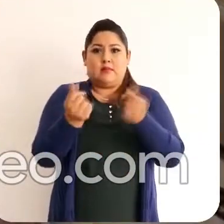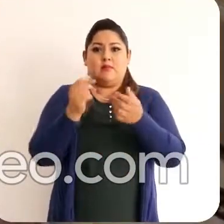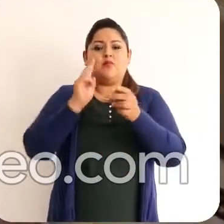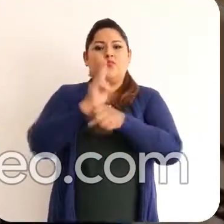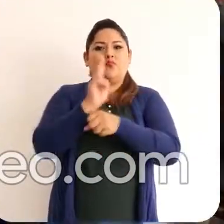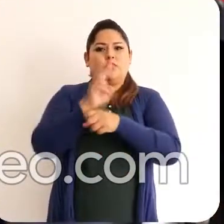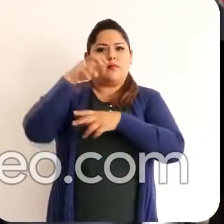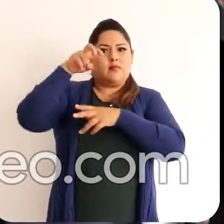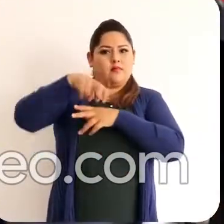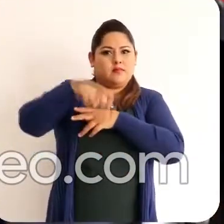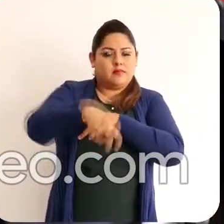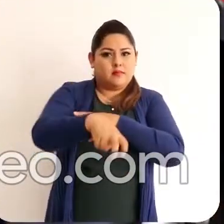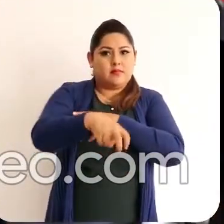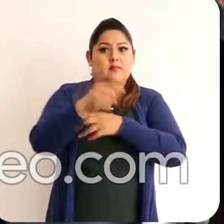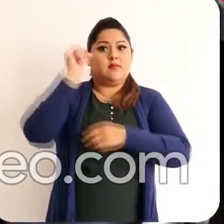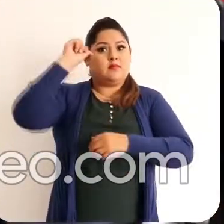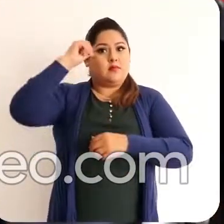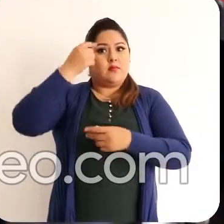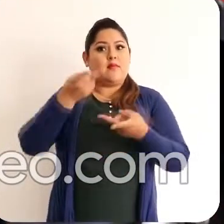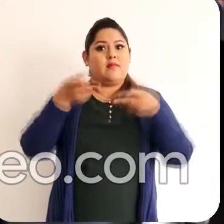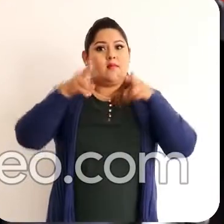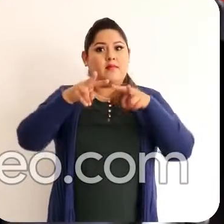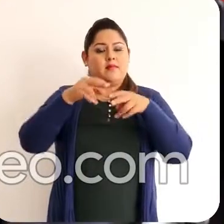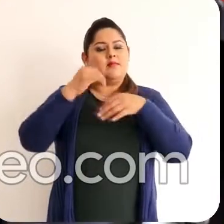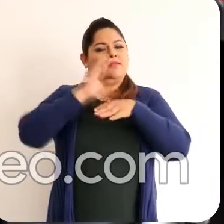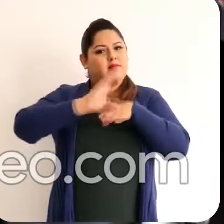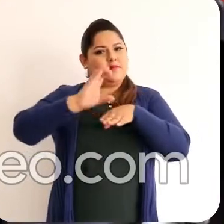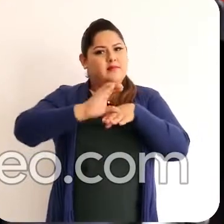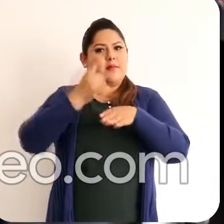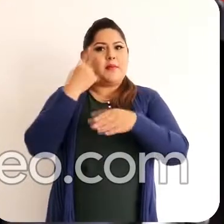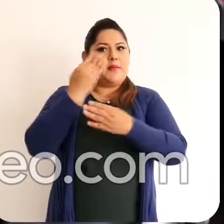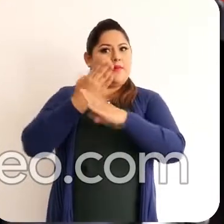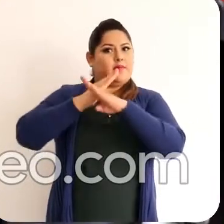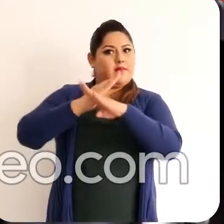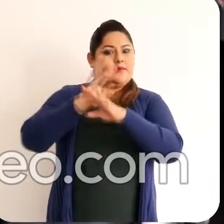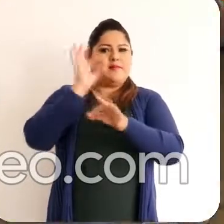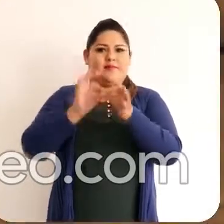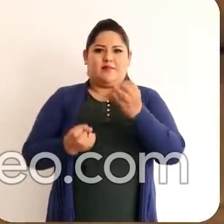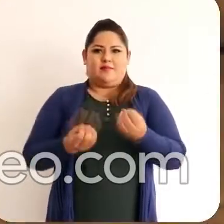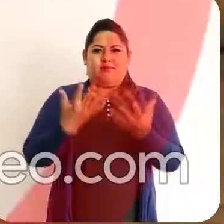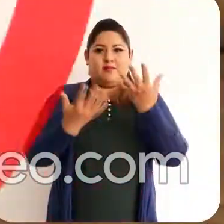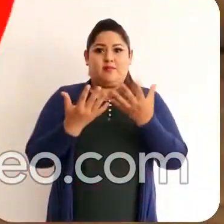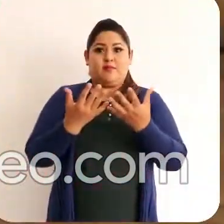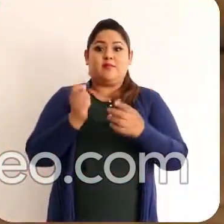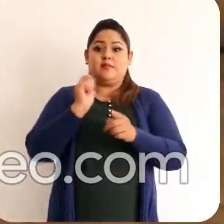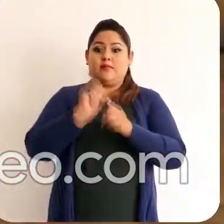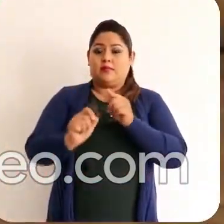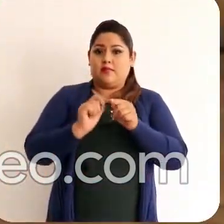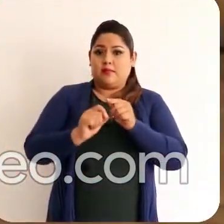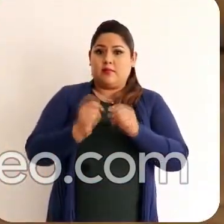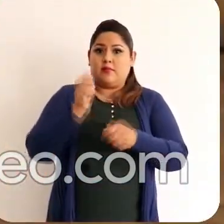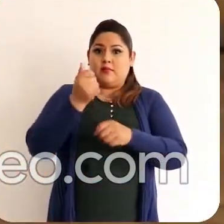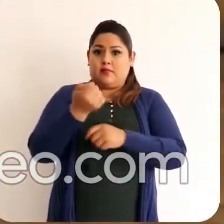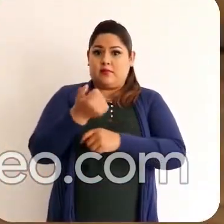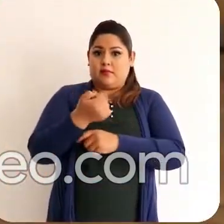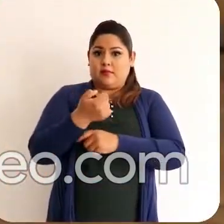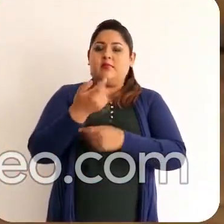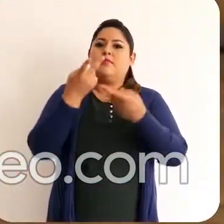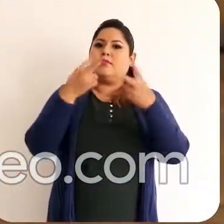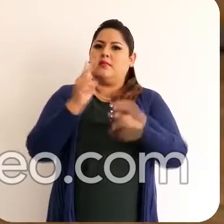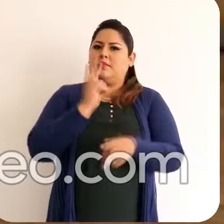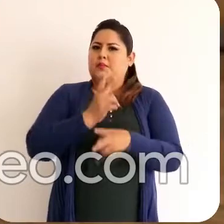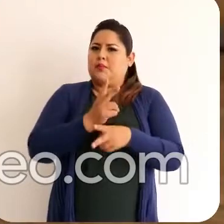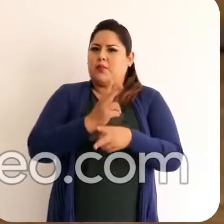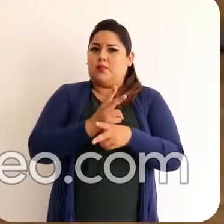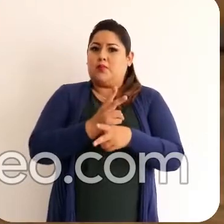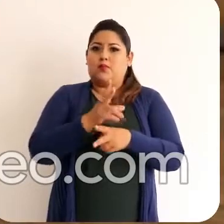escaleras de emergencia Recuerda además seguir estos consejos para evitar iniciar un incendio Los fósforos y los encendedores son